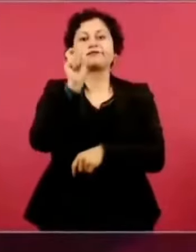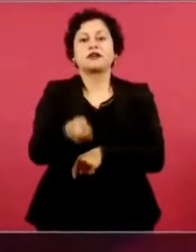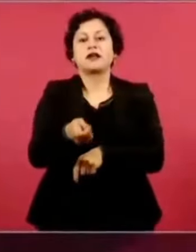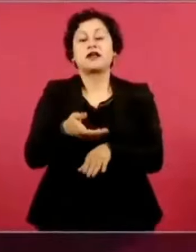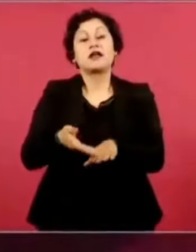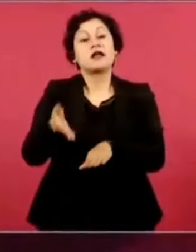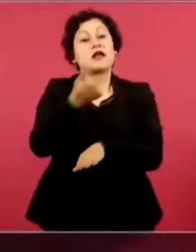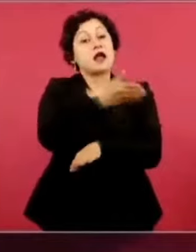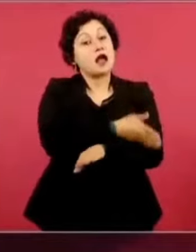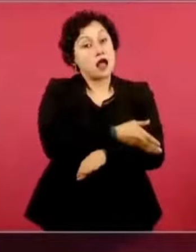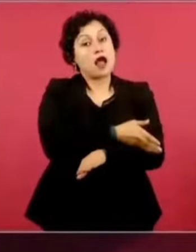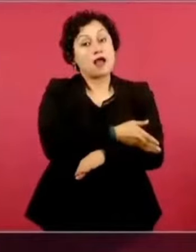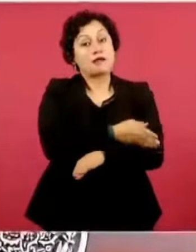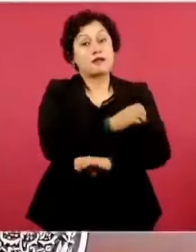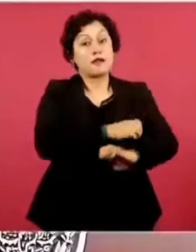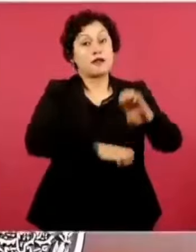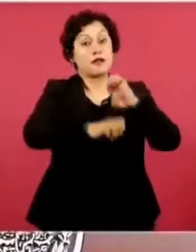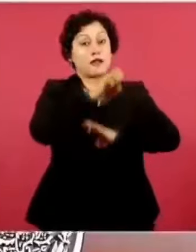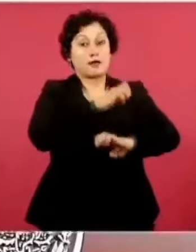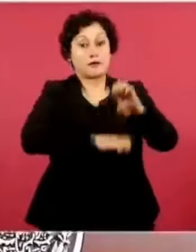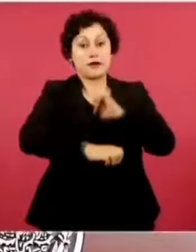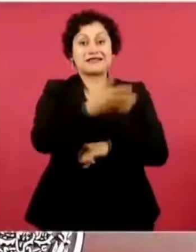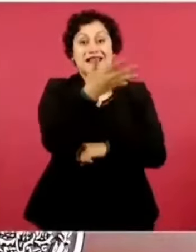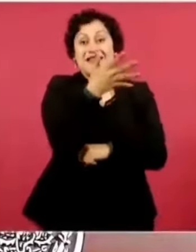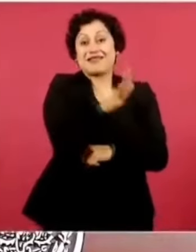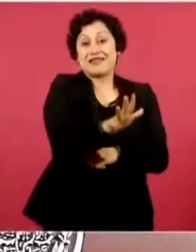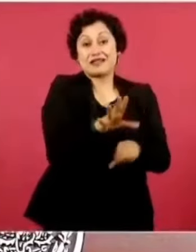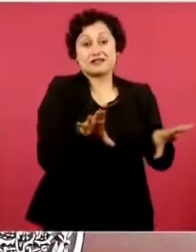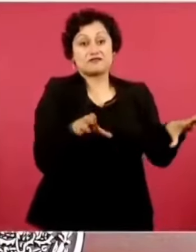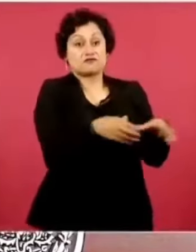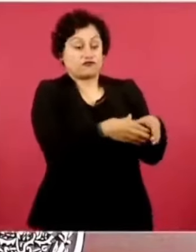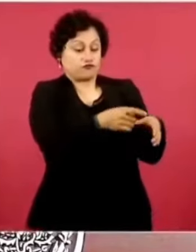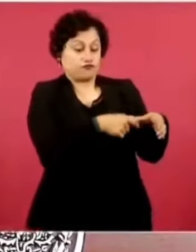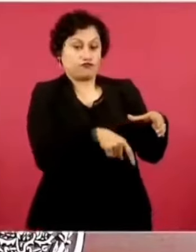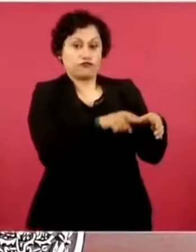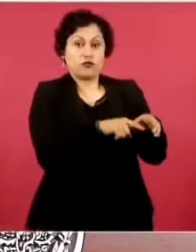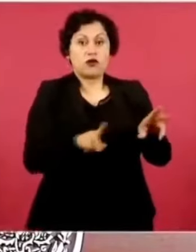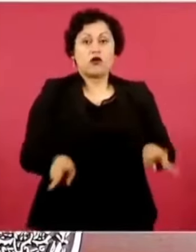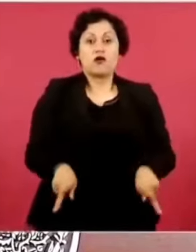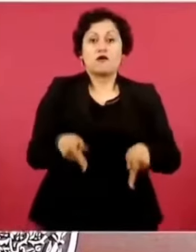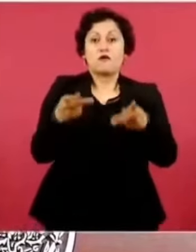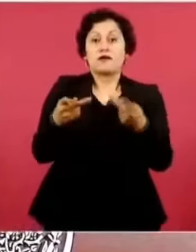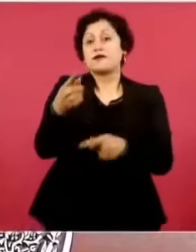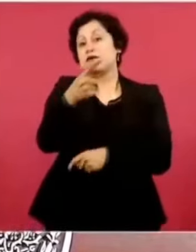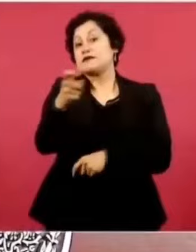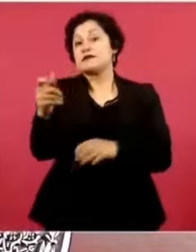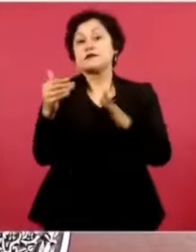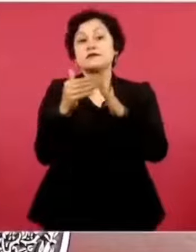100 mil millones de pesos en medicinas